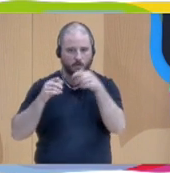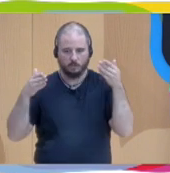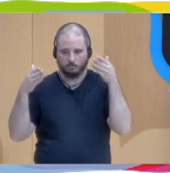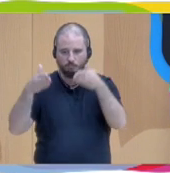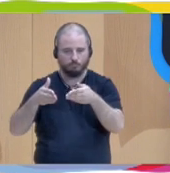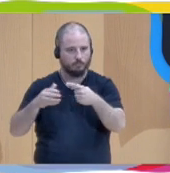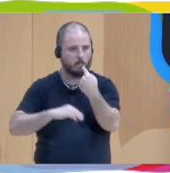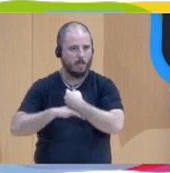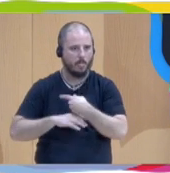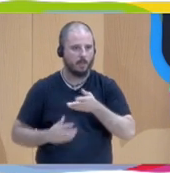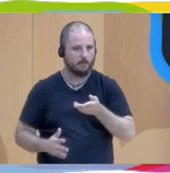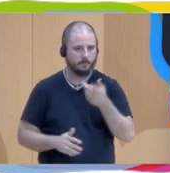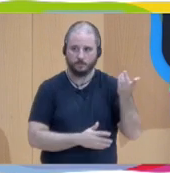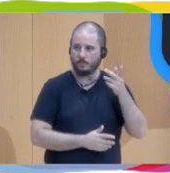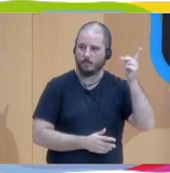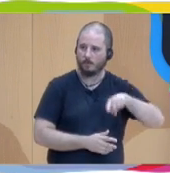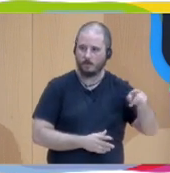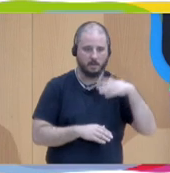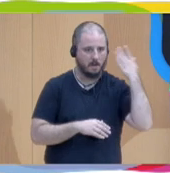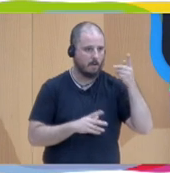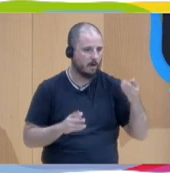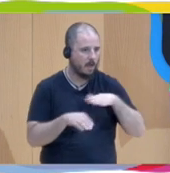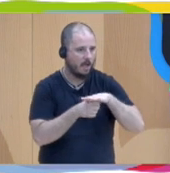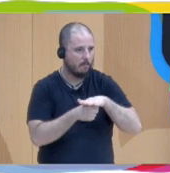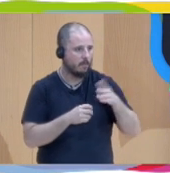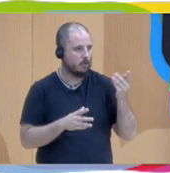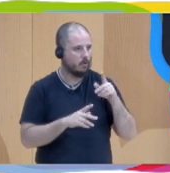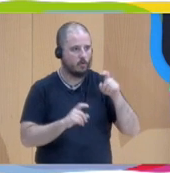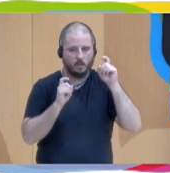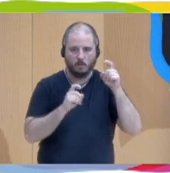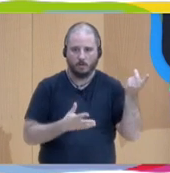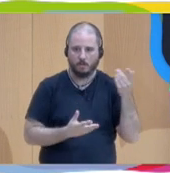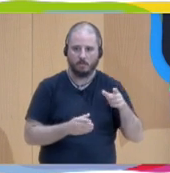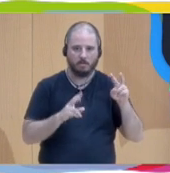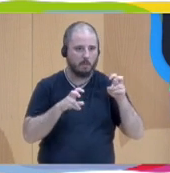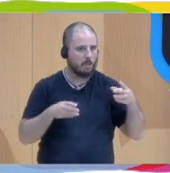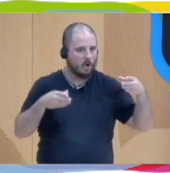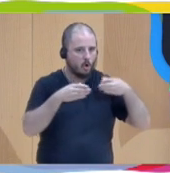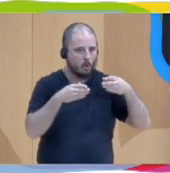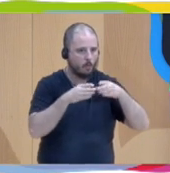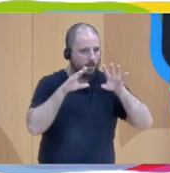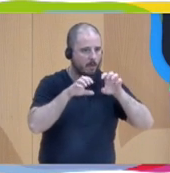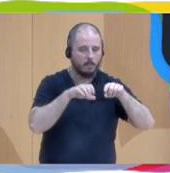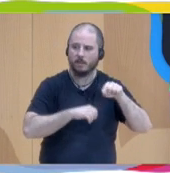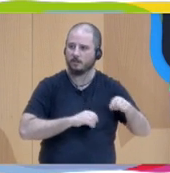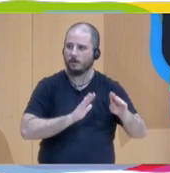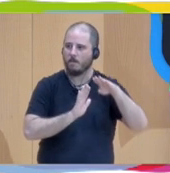trabajado en el ámbito de la educación, todo lo que tiene que ver con las comunidades de aprendizaje. Y yo creo que eso también es una medida estratégica que nos podría venir